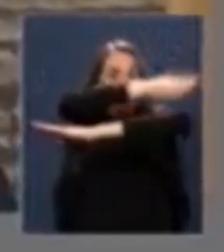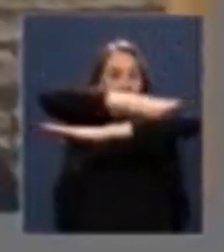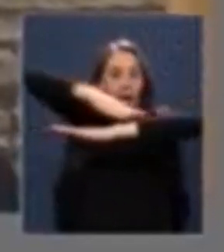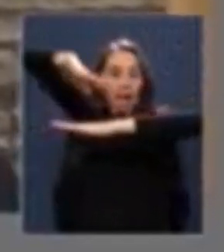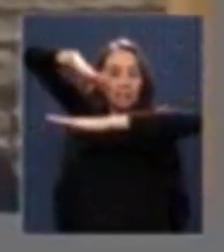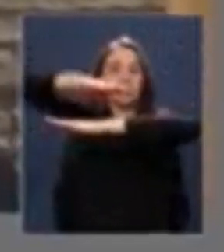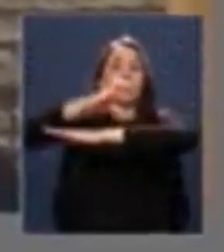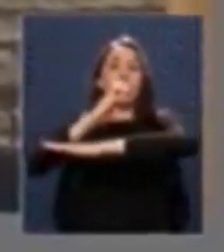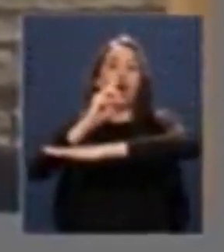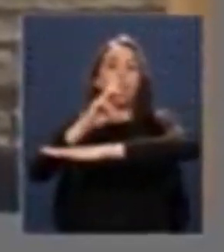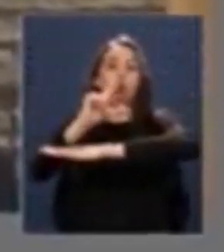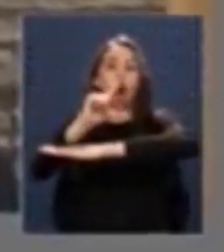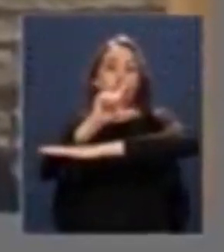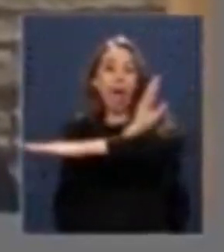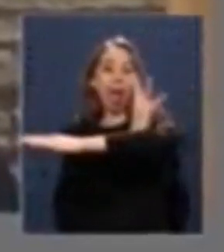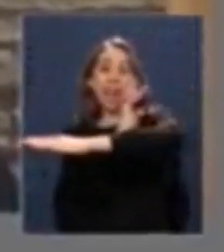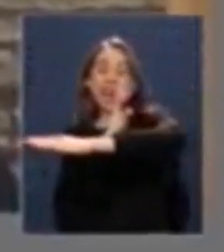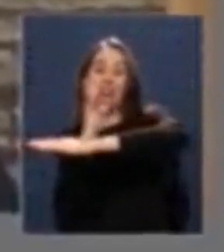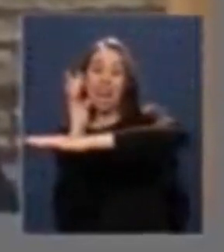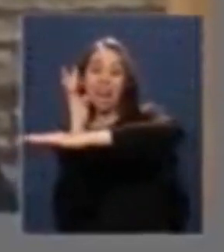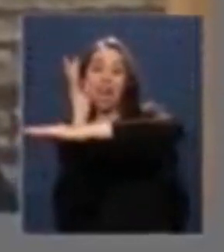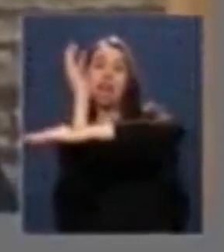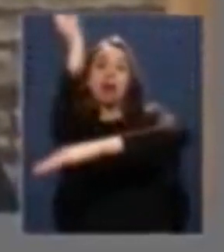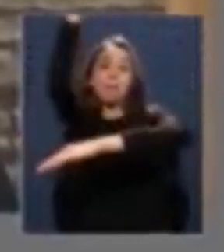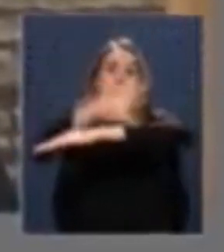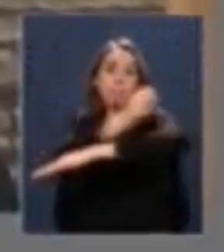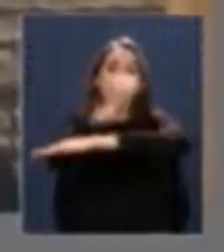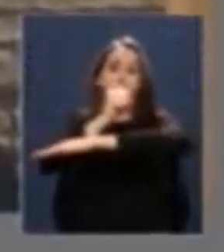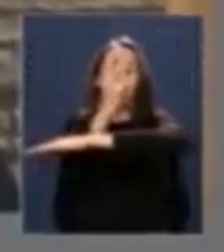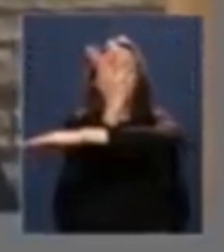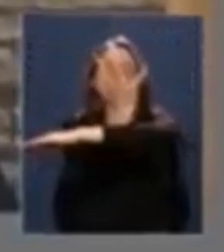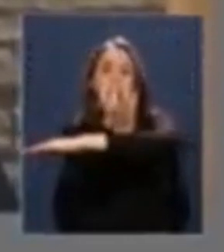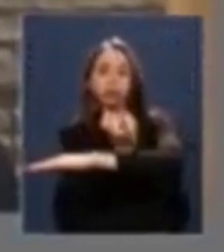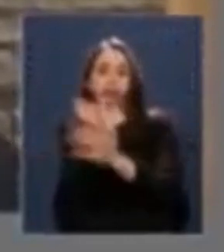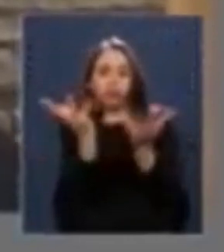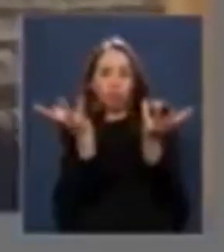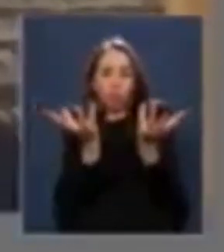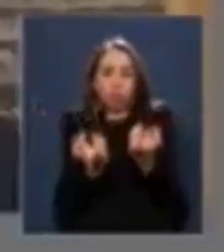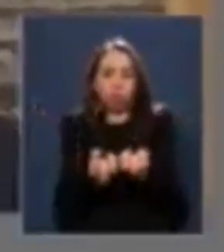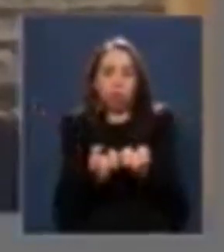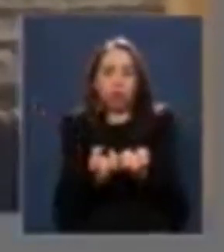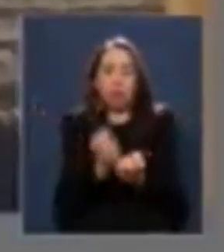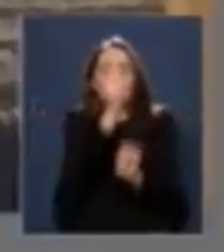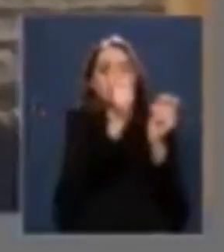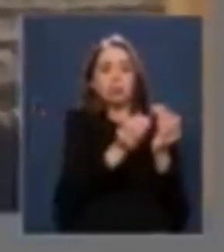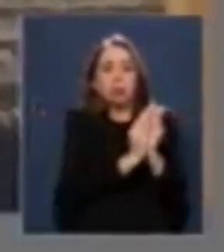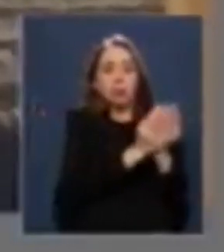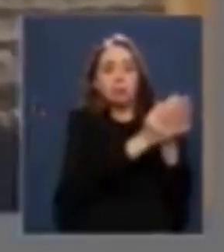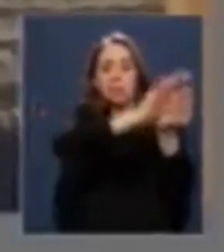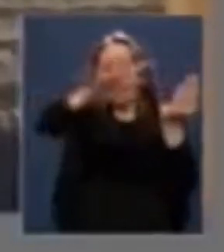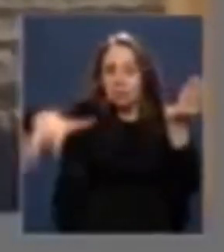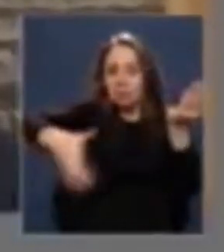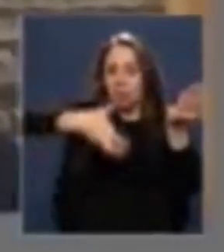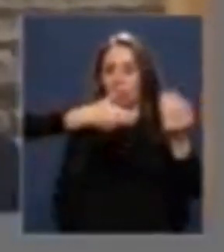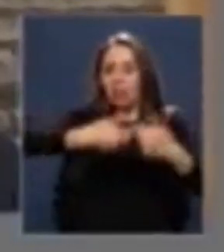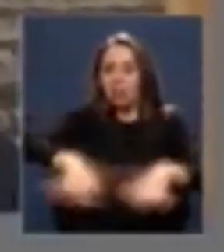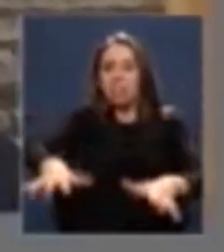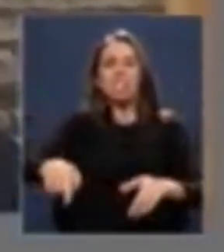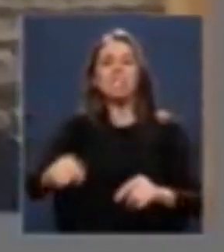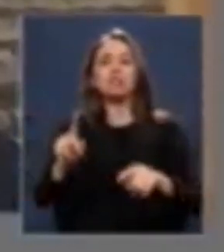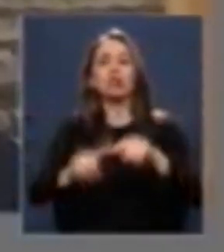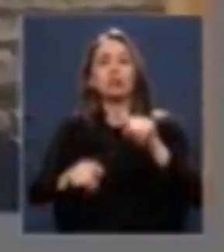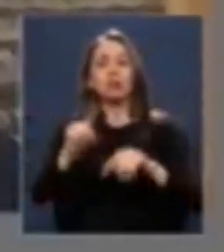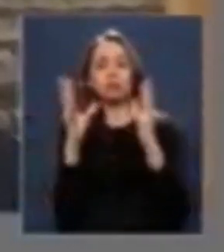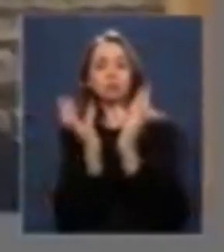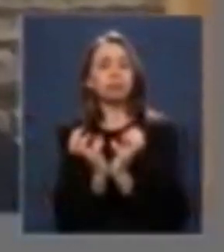reconstruya y después de haber sido reducido a escombros por pescadores que usan explosivos. Es